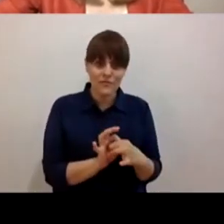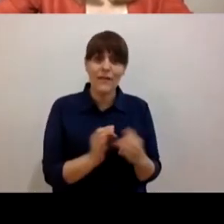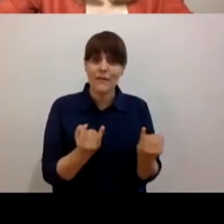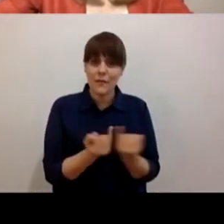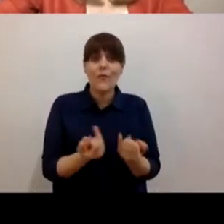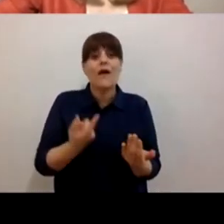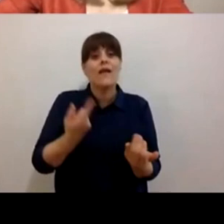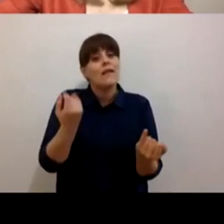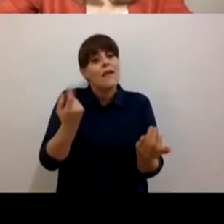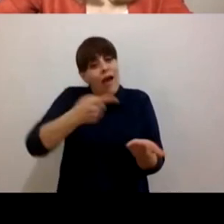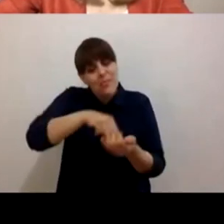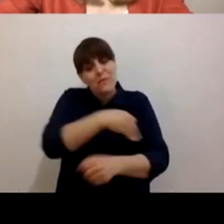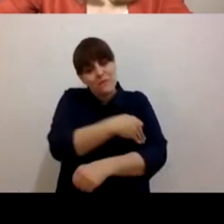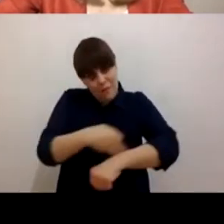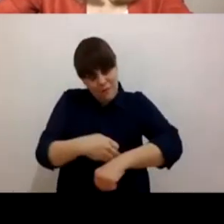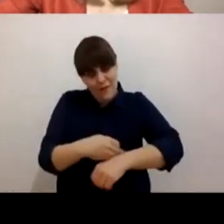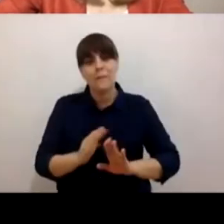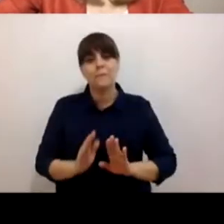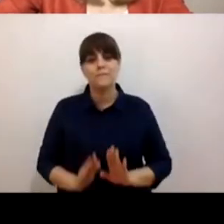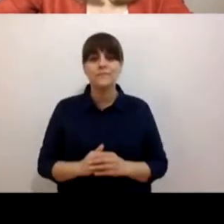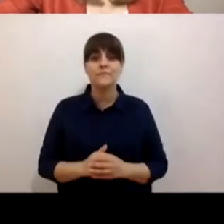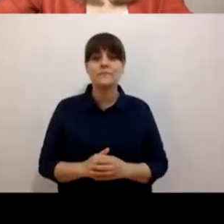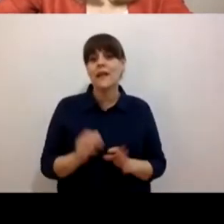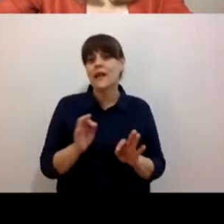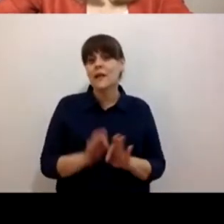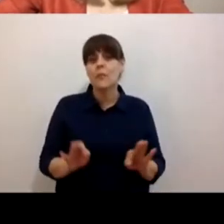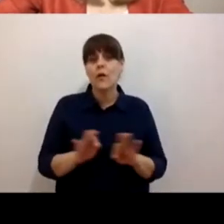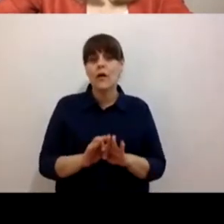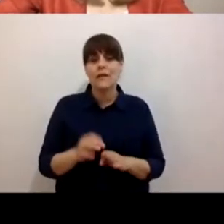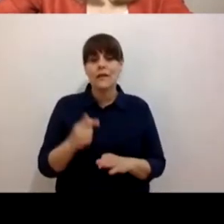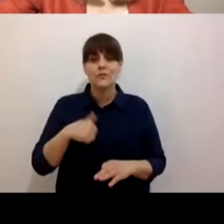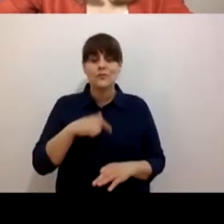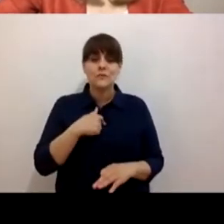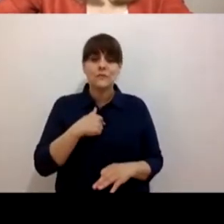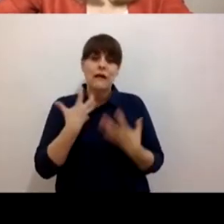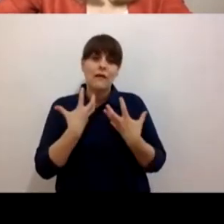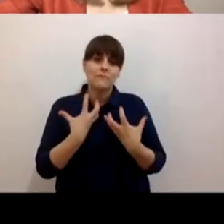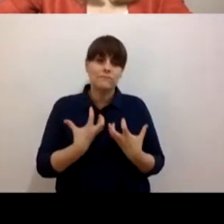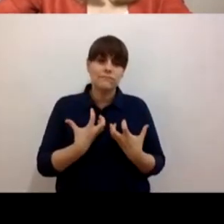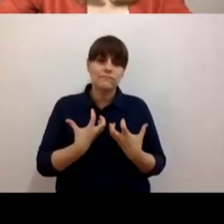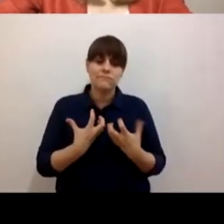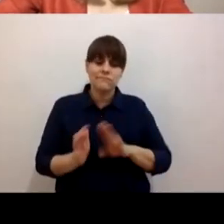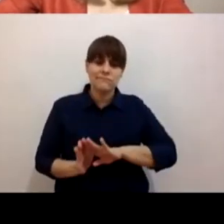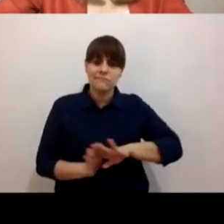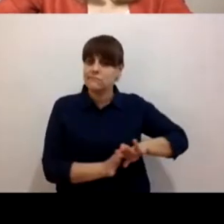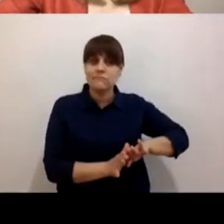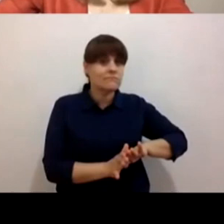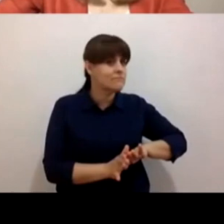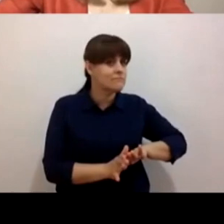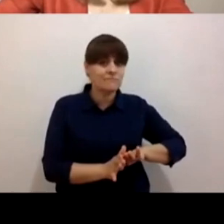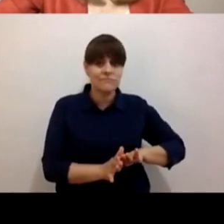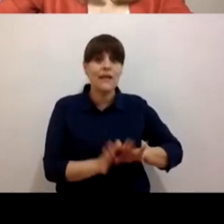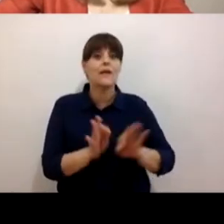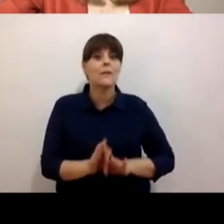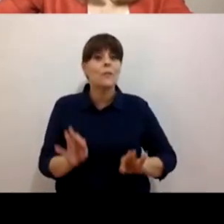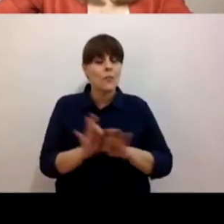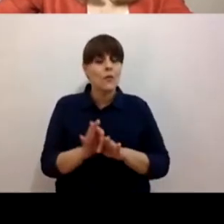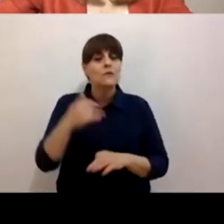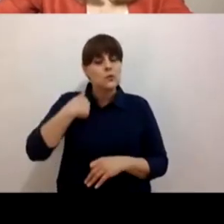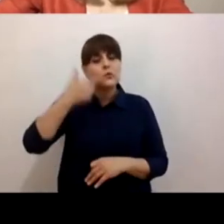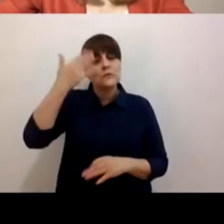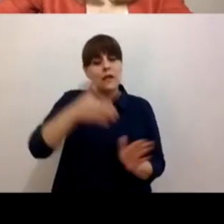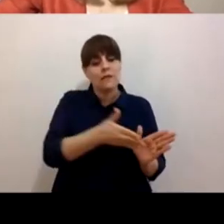Y es importante no reprimir nuestros duelos, ¿no? Entender que son procesos, que tienen momentos,